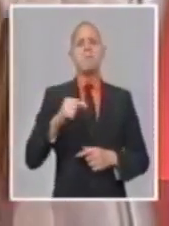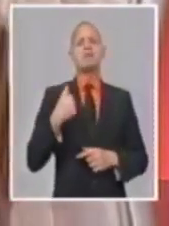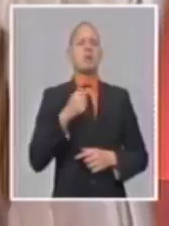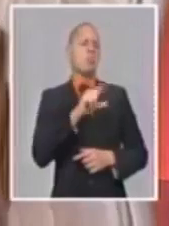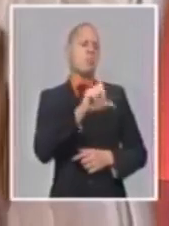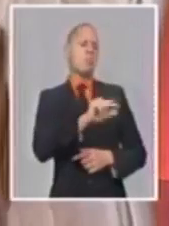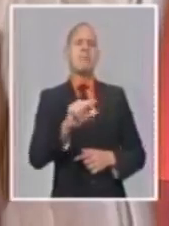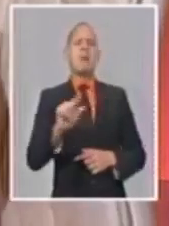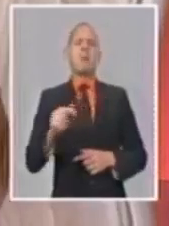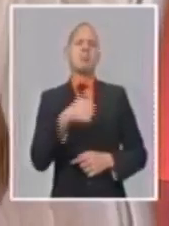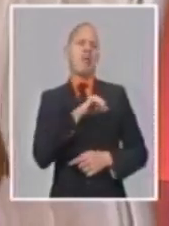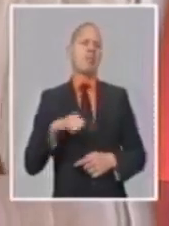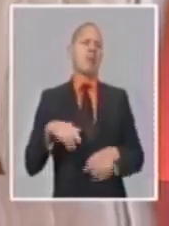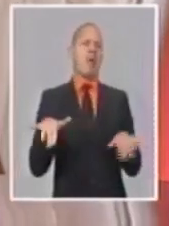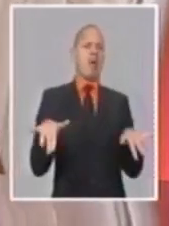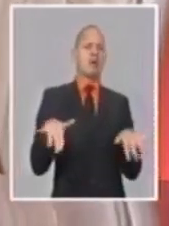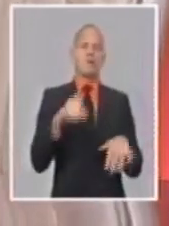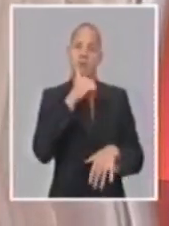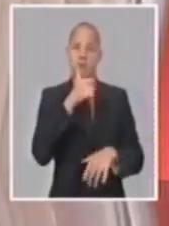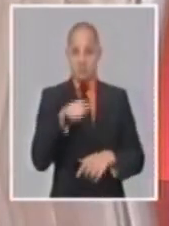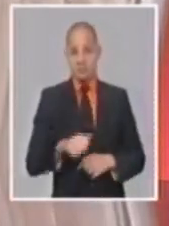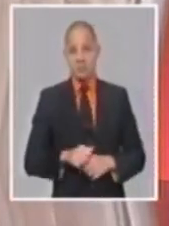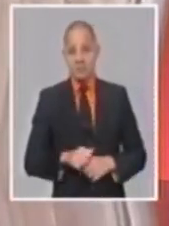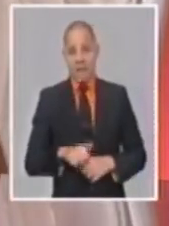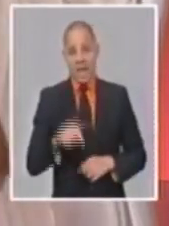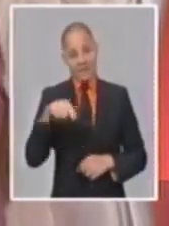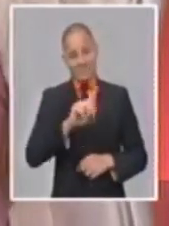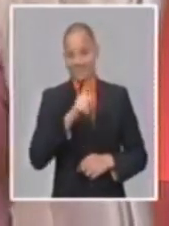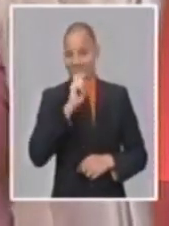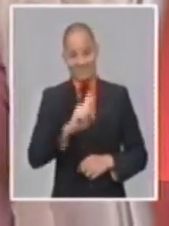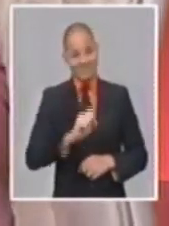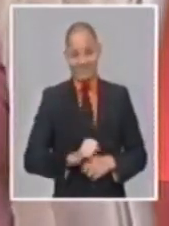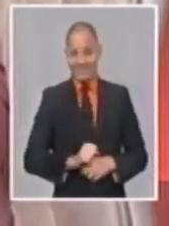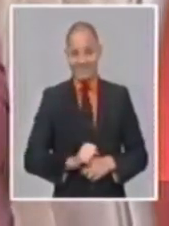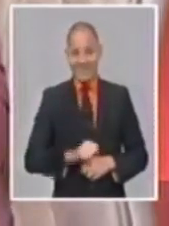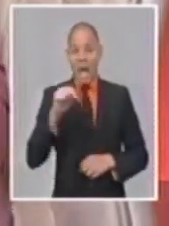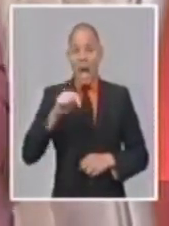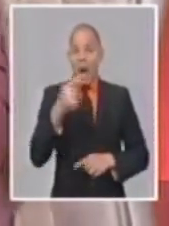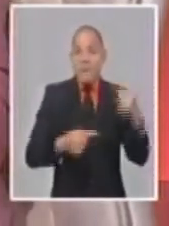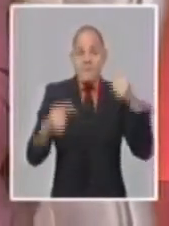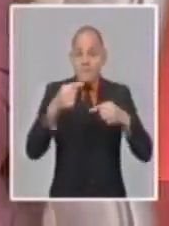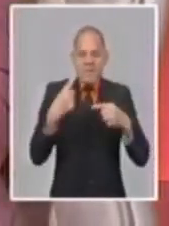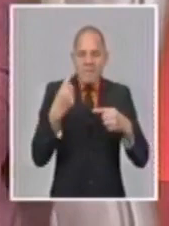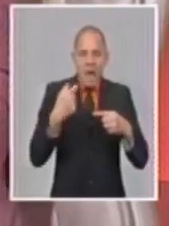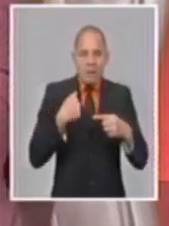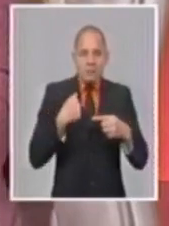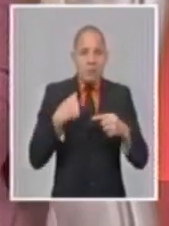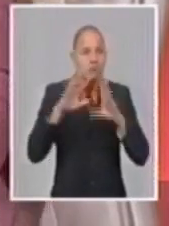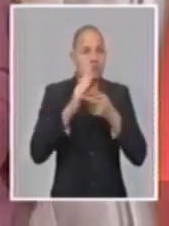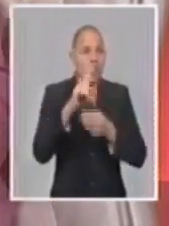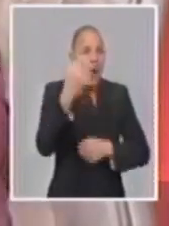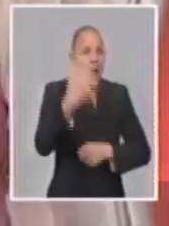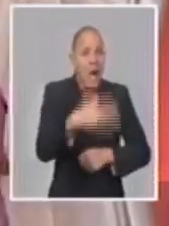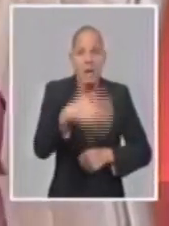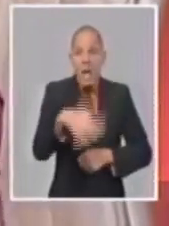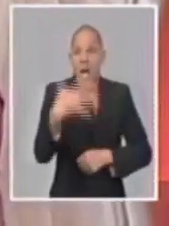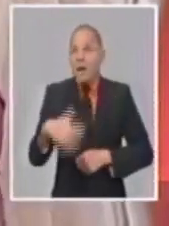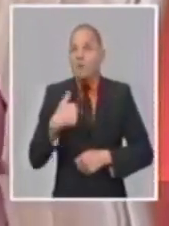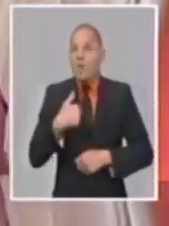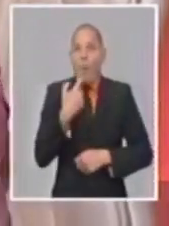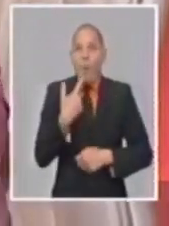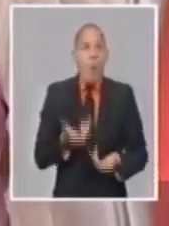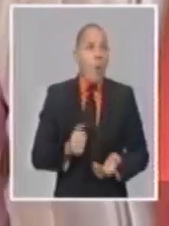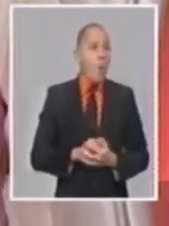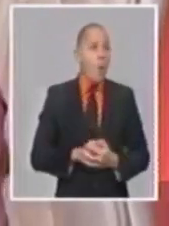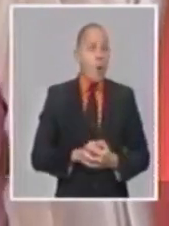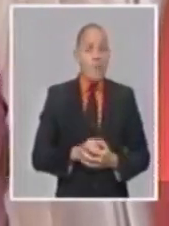ingresos para poder solventar sus principales gastos de vida y sus principales necesidades de él y la de